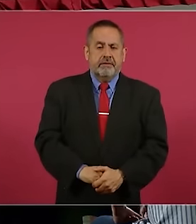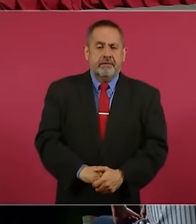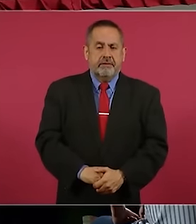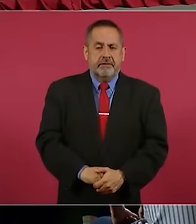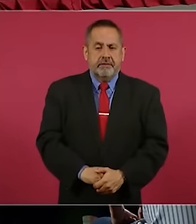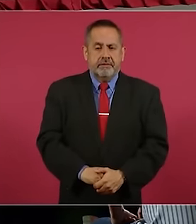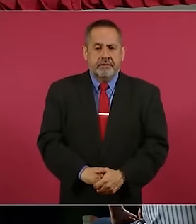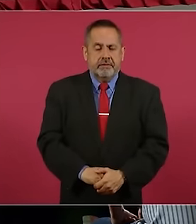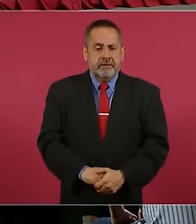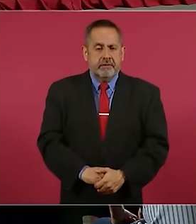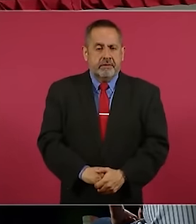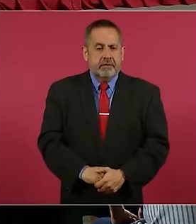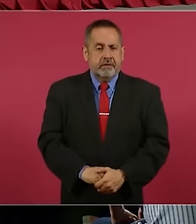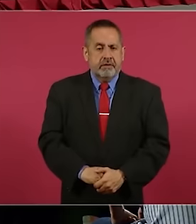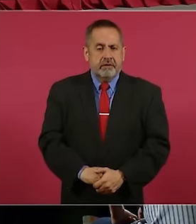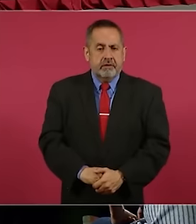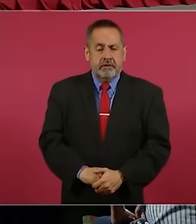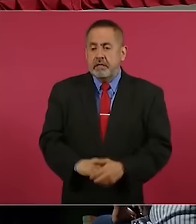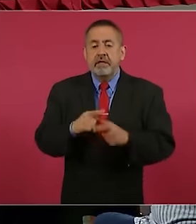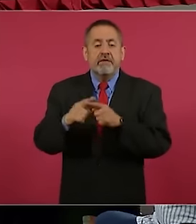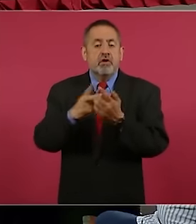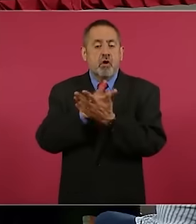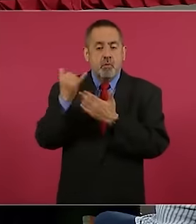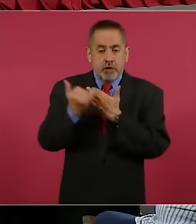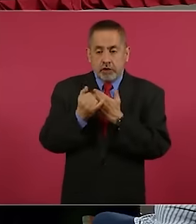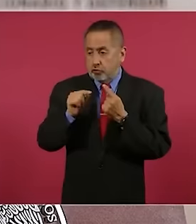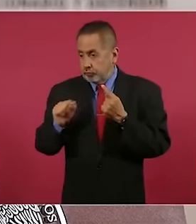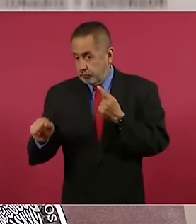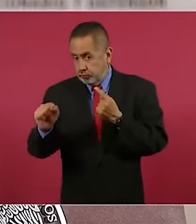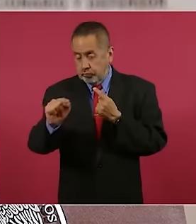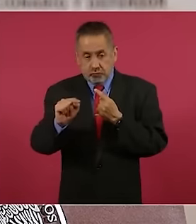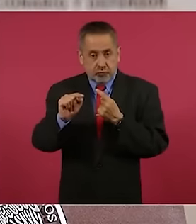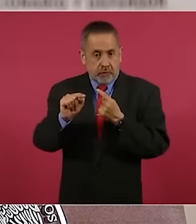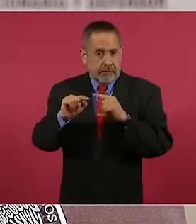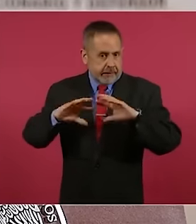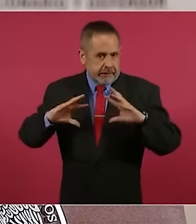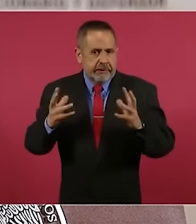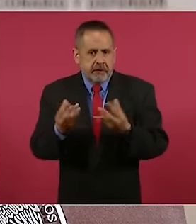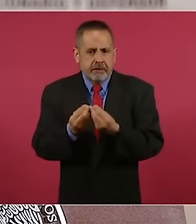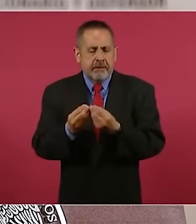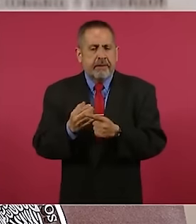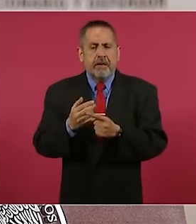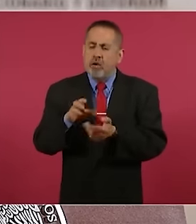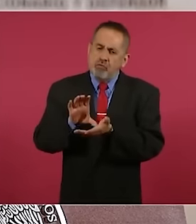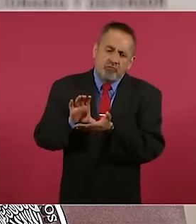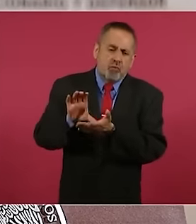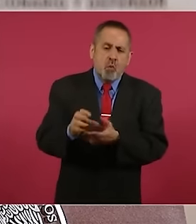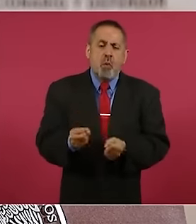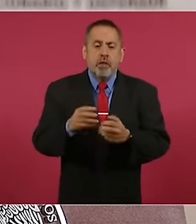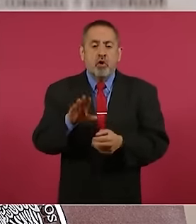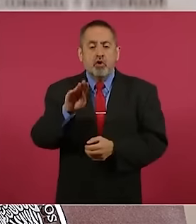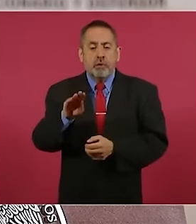La suma de estos proyectos hídricos prioritarios van a tener una inversión total de